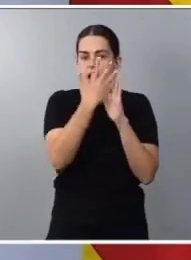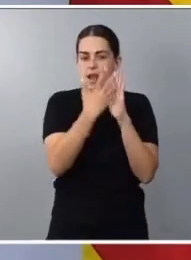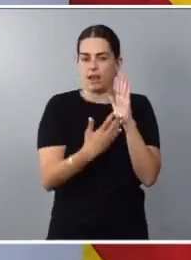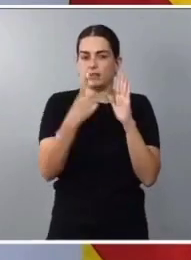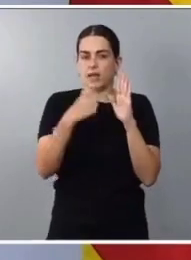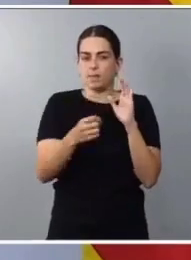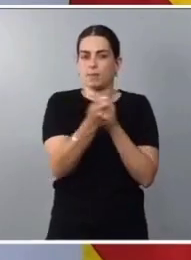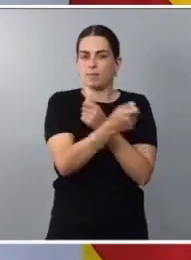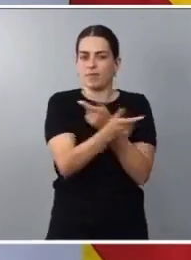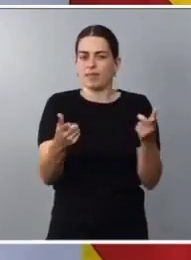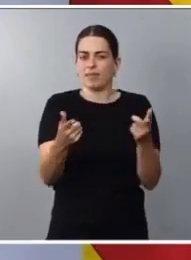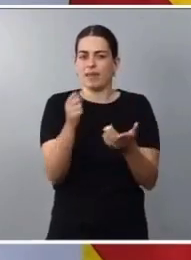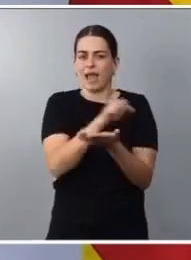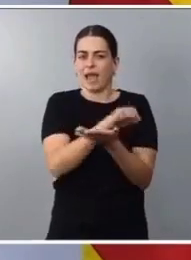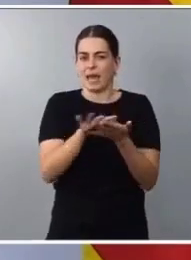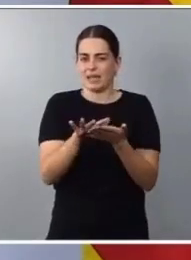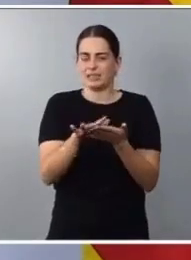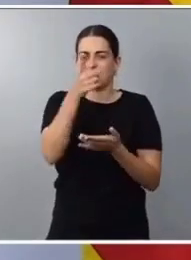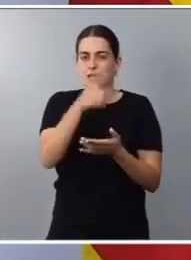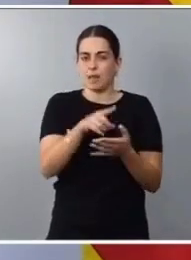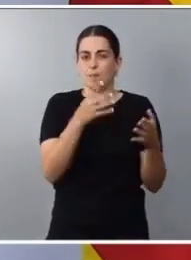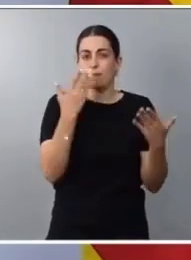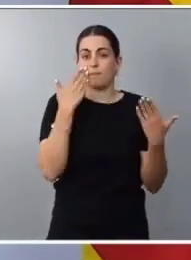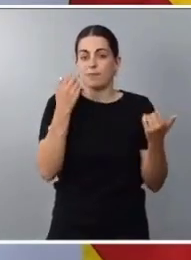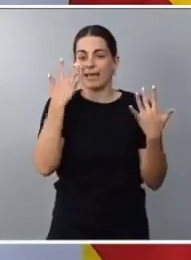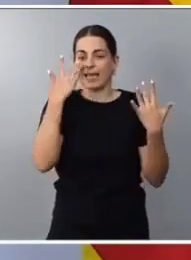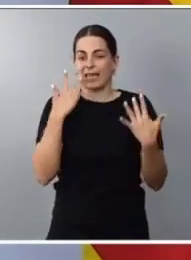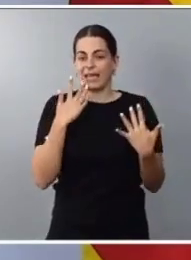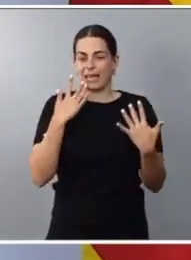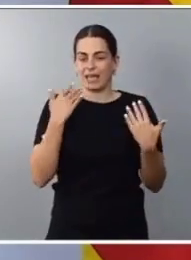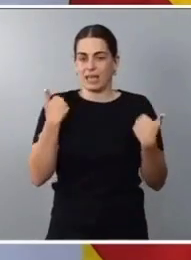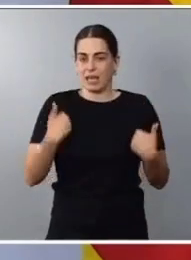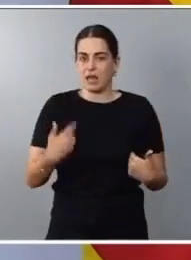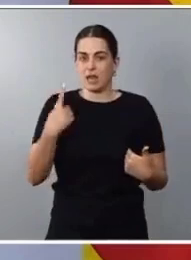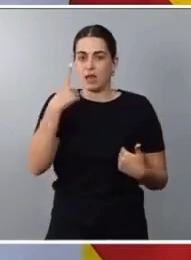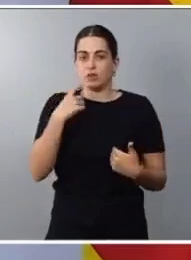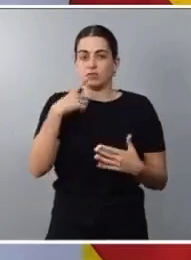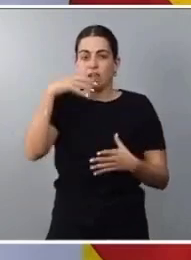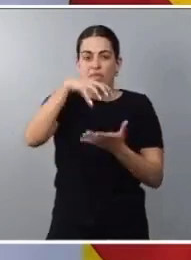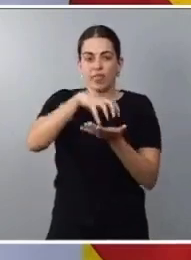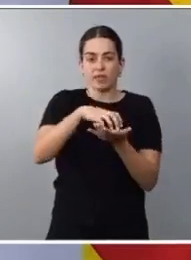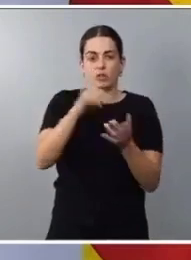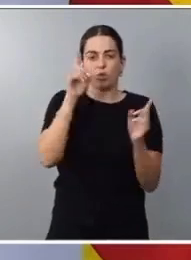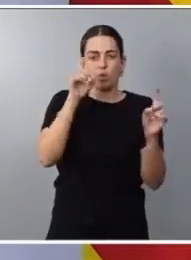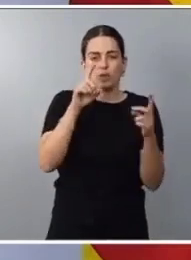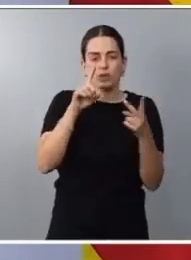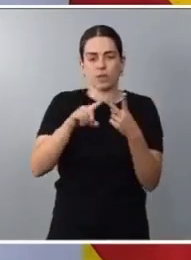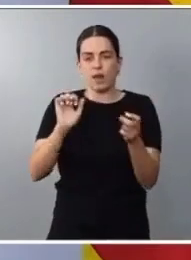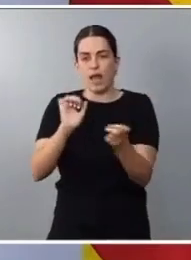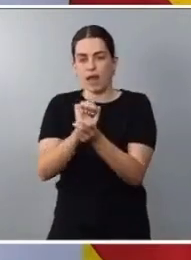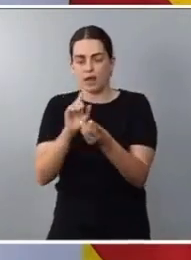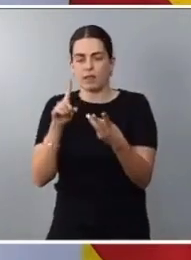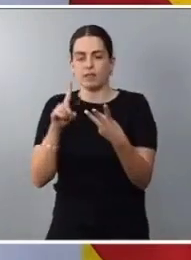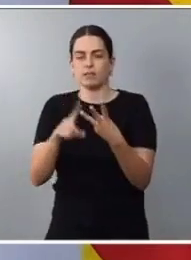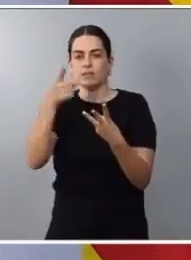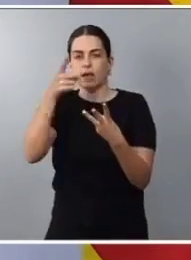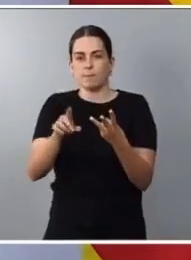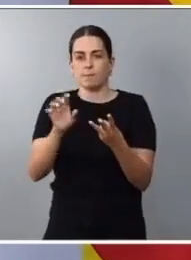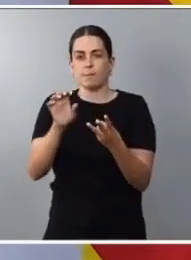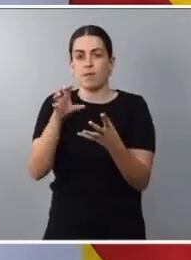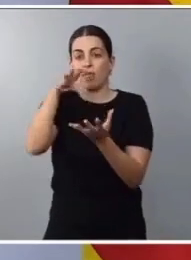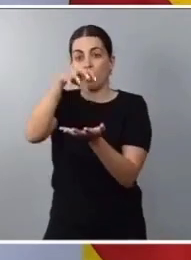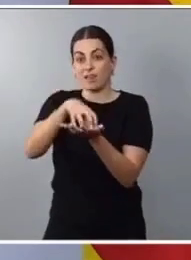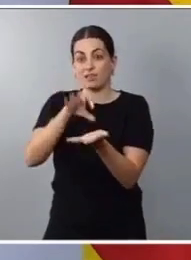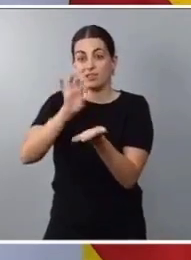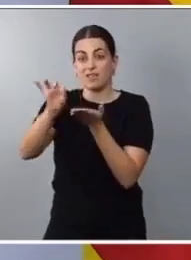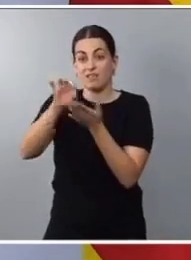productos vinculados a la higiene y a la gestión menstrual en centros educativos, en centros penitenciarios, en centros vinculados a los servicios sociales